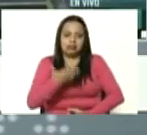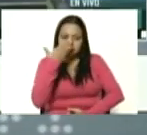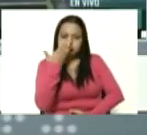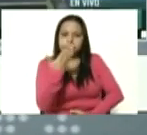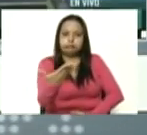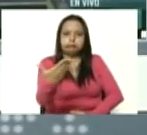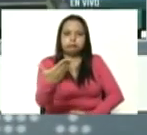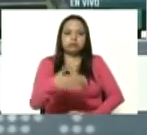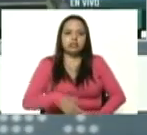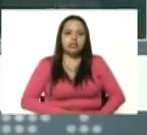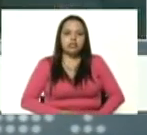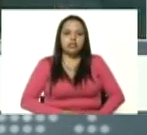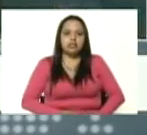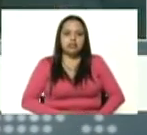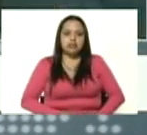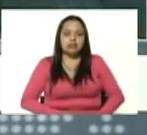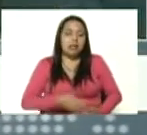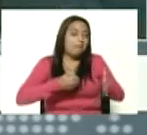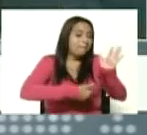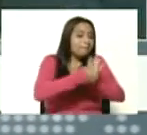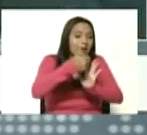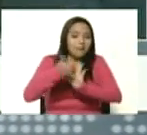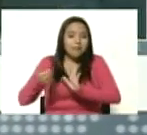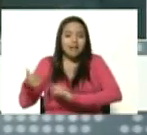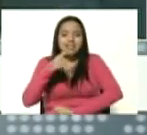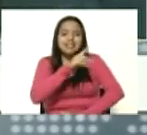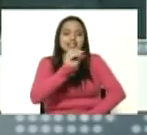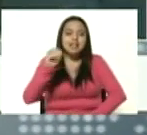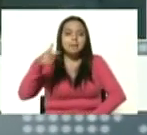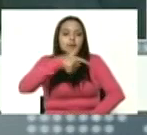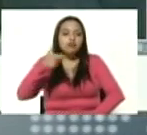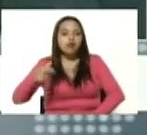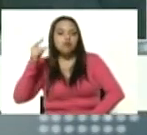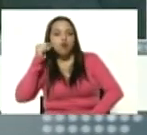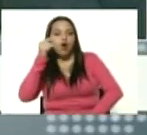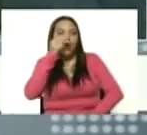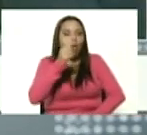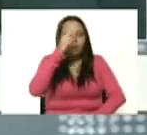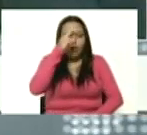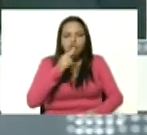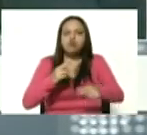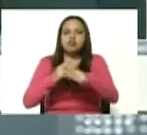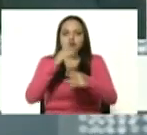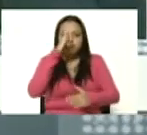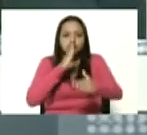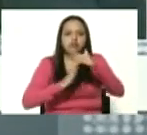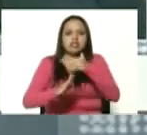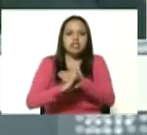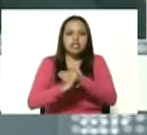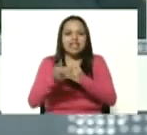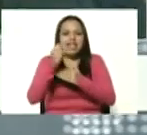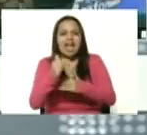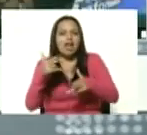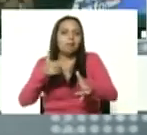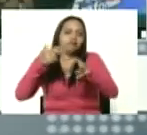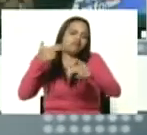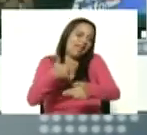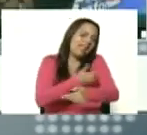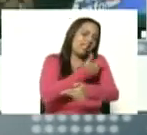de las centenares de víctimas de hombres y mujeres del pueblo honesto y sencillo que fueron heridos